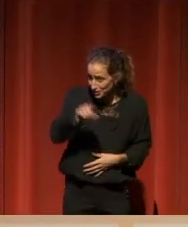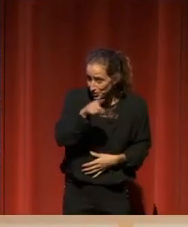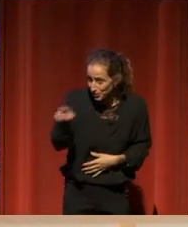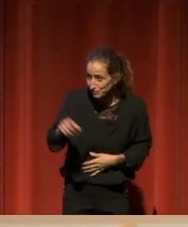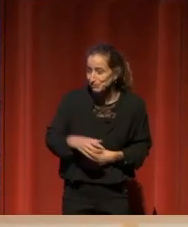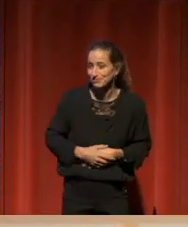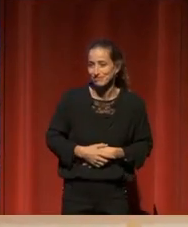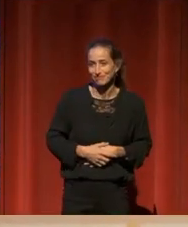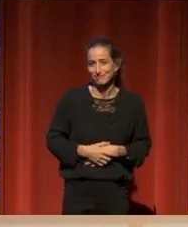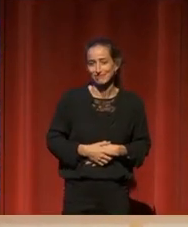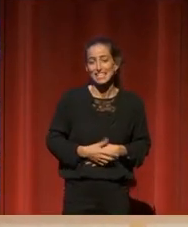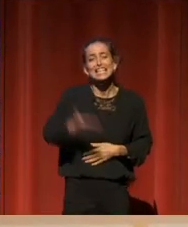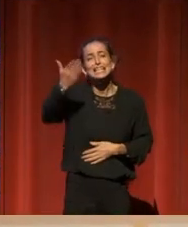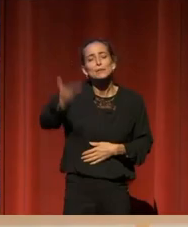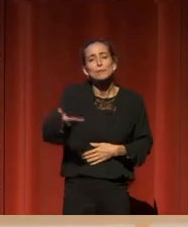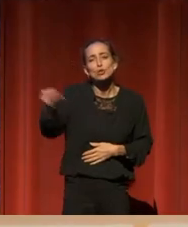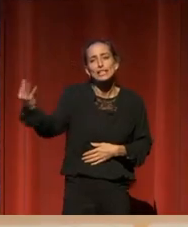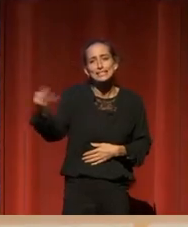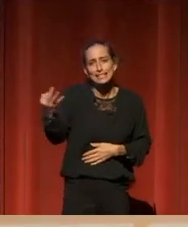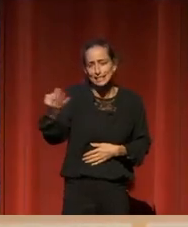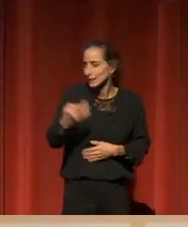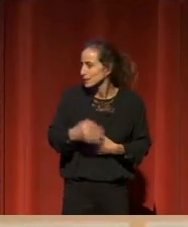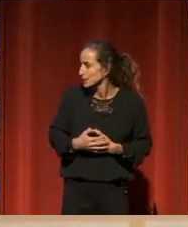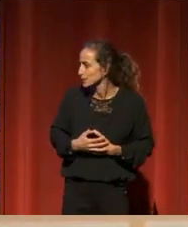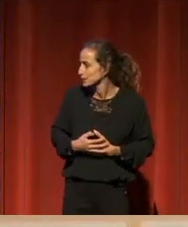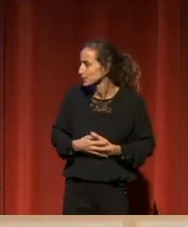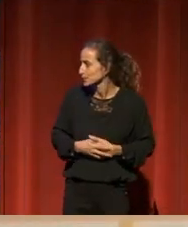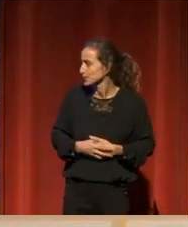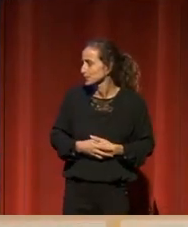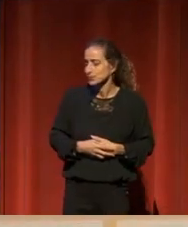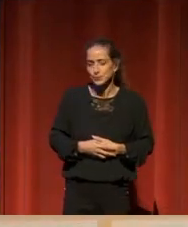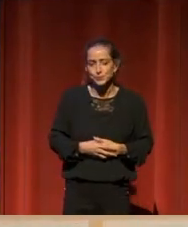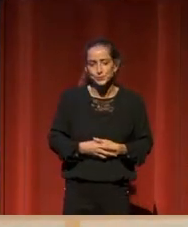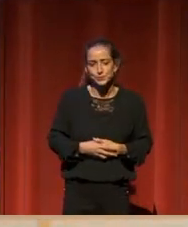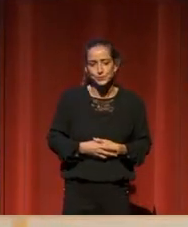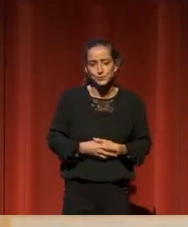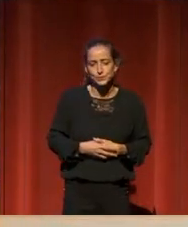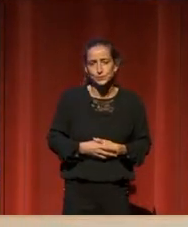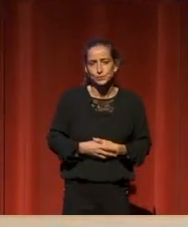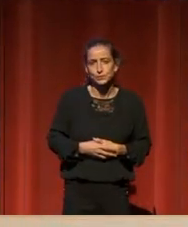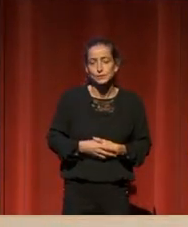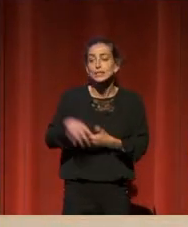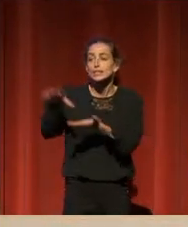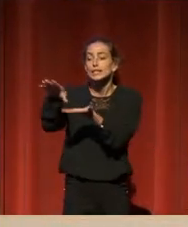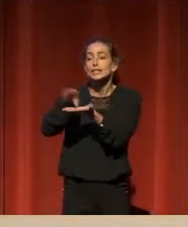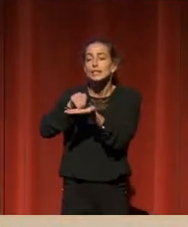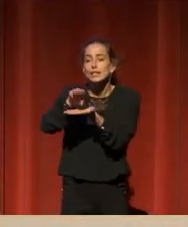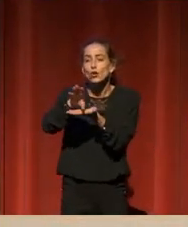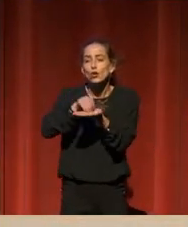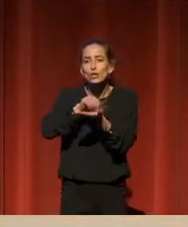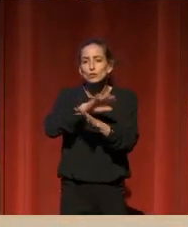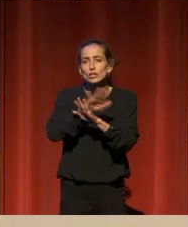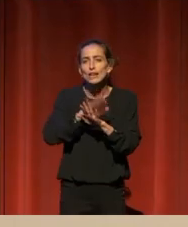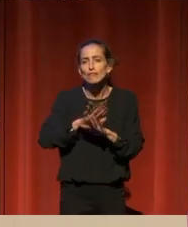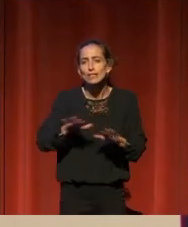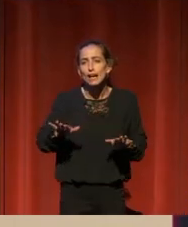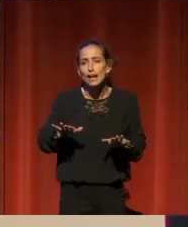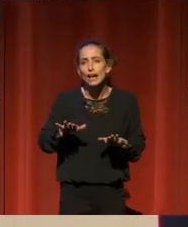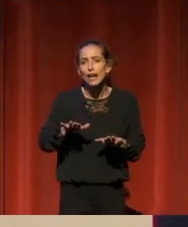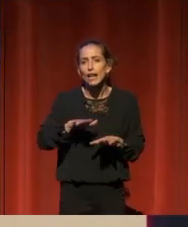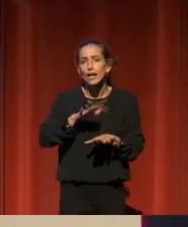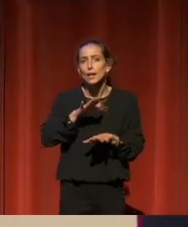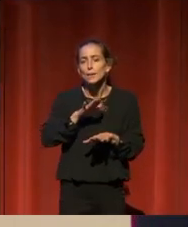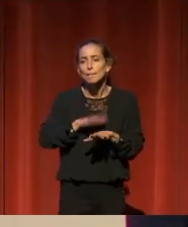pues, importante, me dicen que recuerde que tenéis que recoger los auriculares para la siguiente